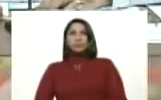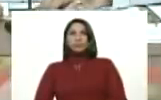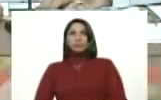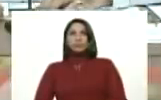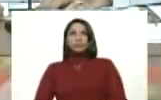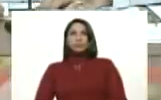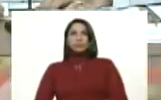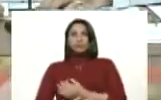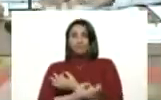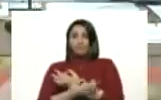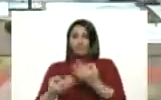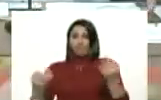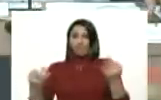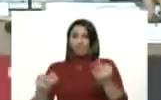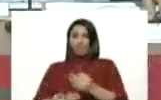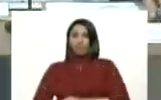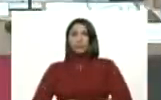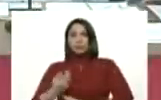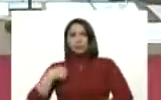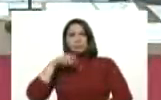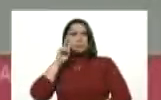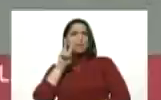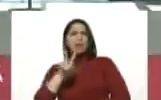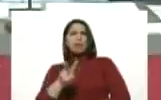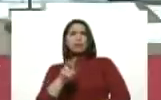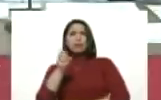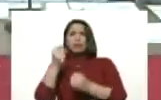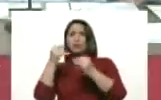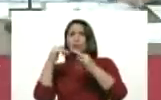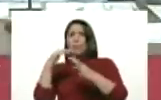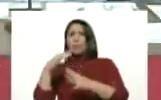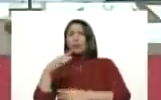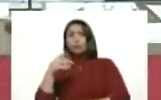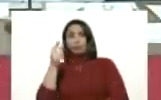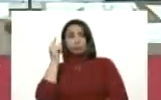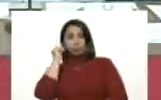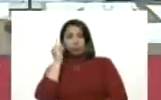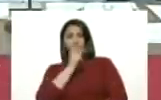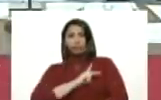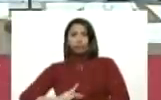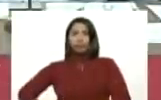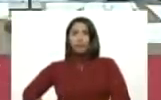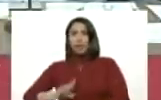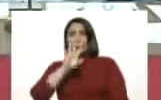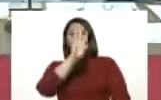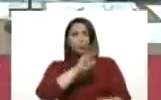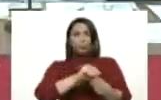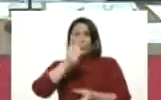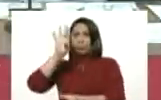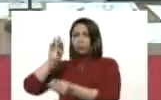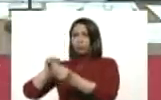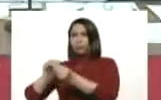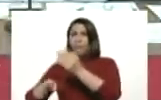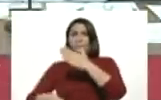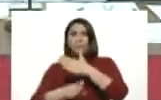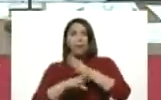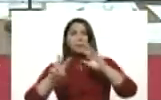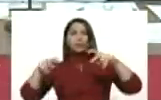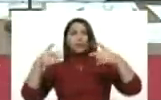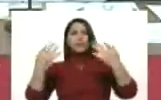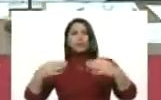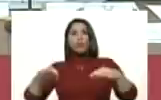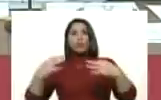Correcto, correcto. Estaba viendo los números, señora vicepresidenta. En conclusión, vamos a una nueva